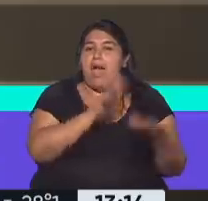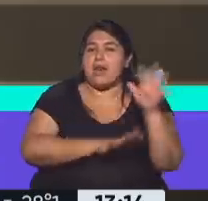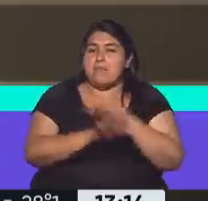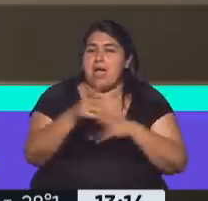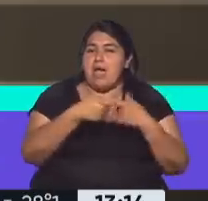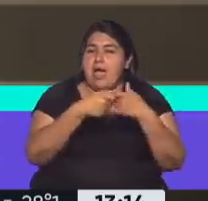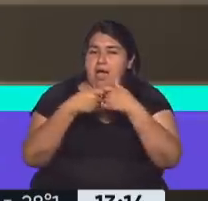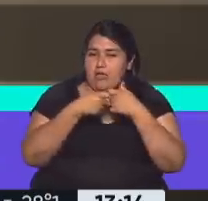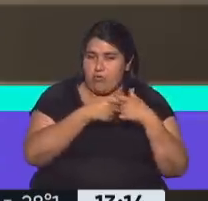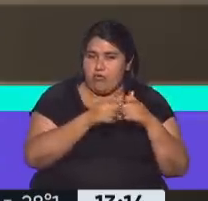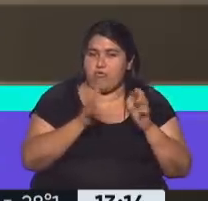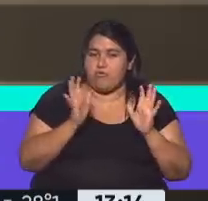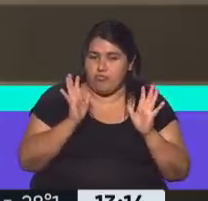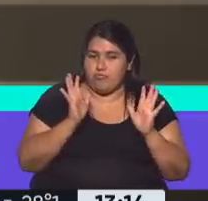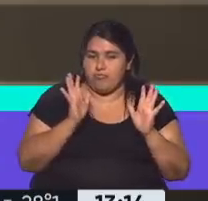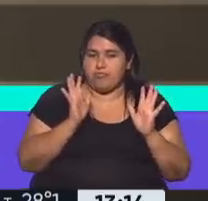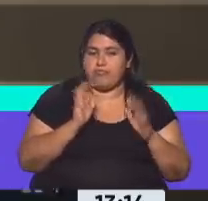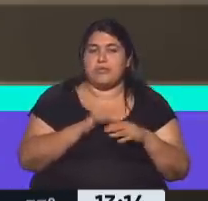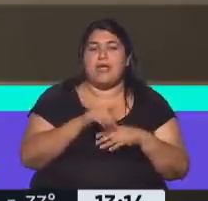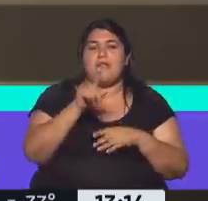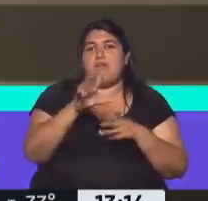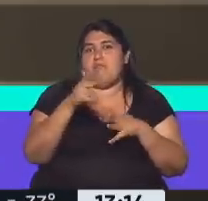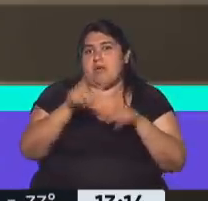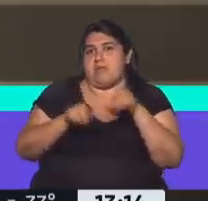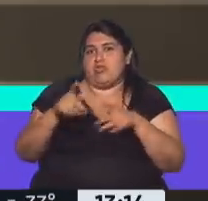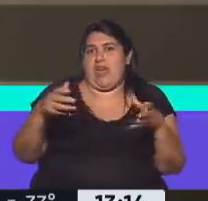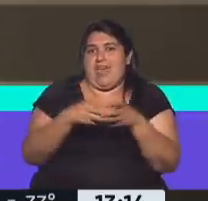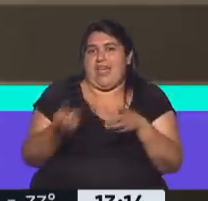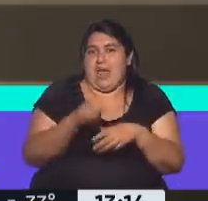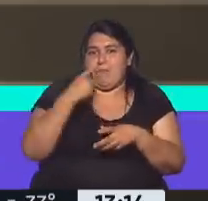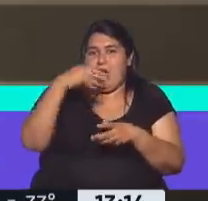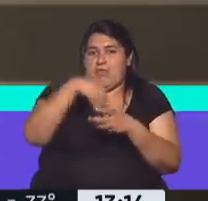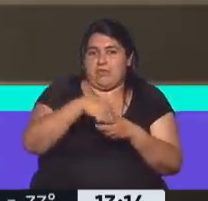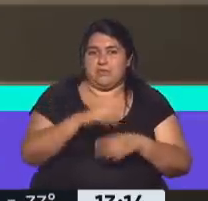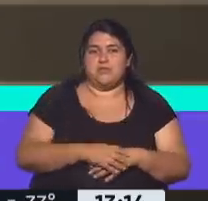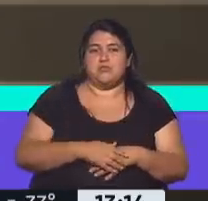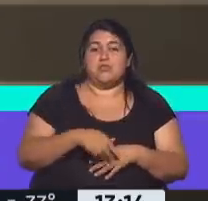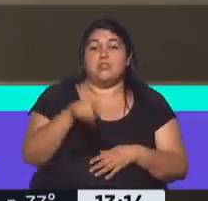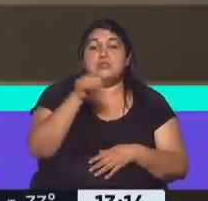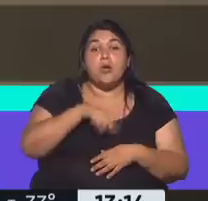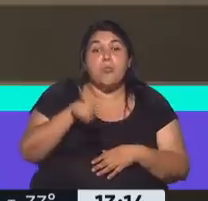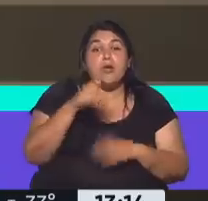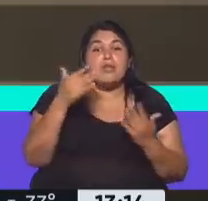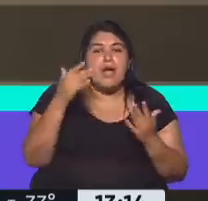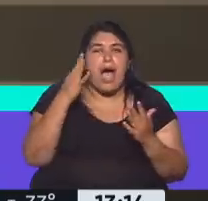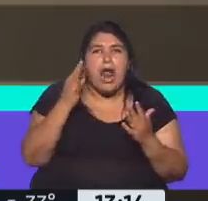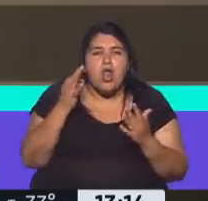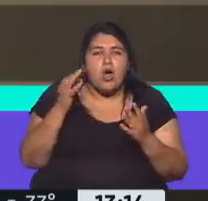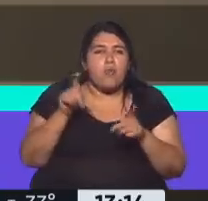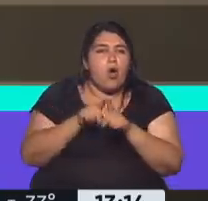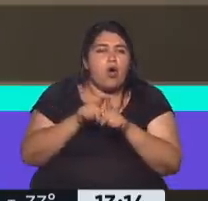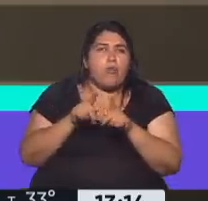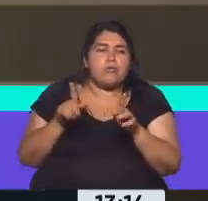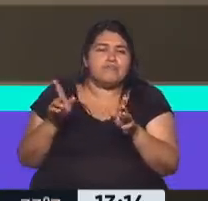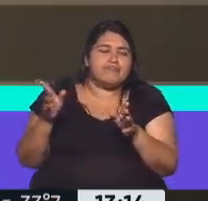aparentemente el objetivo de armar causas en contra de los dirigentes gremios. Si yo pudiera tener una gestapo en vez una fuerza